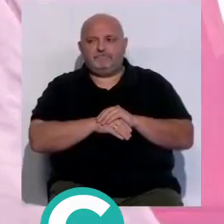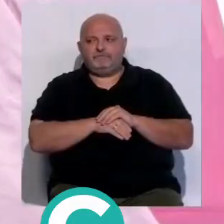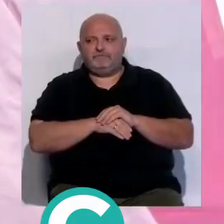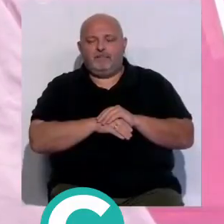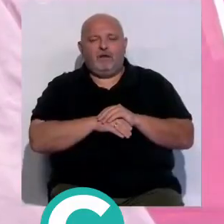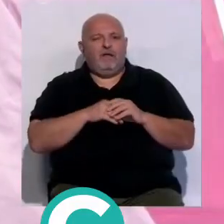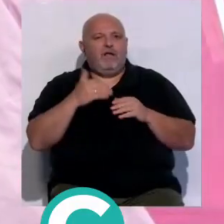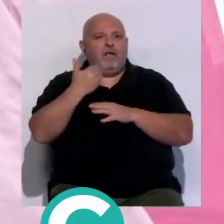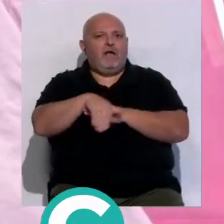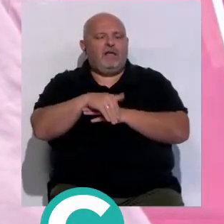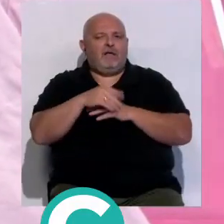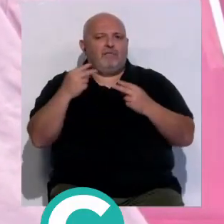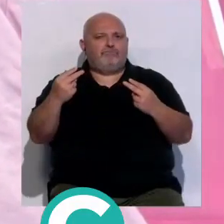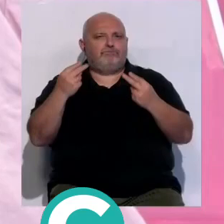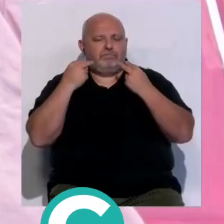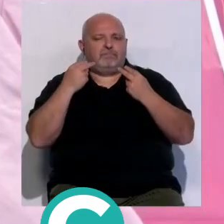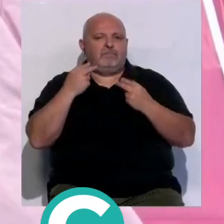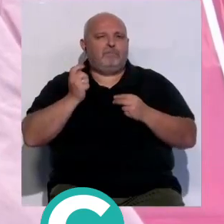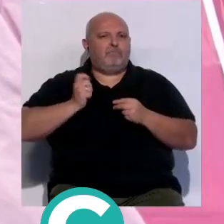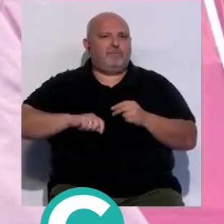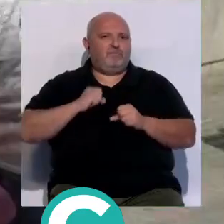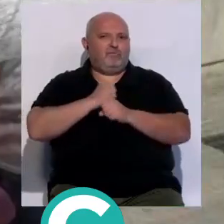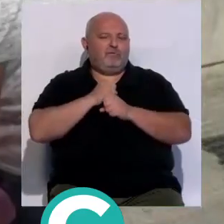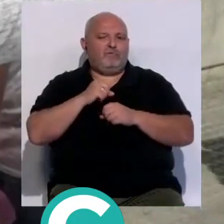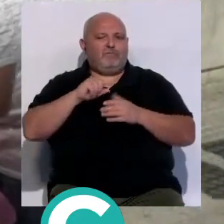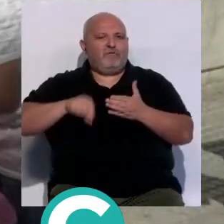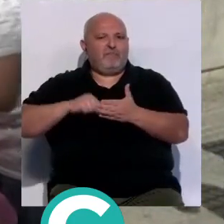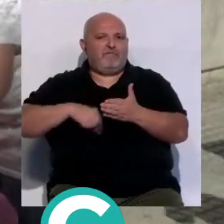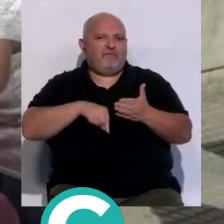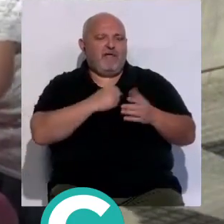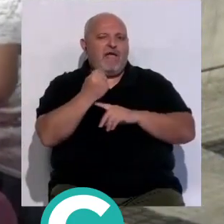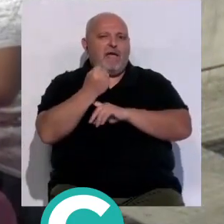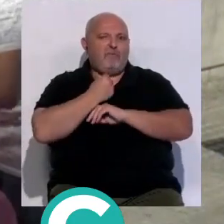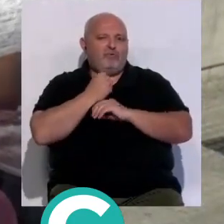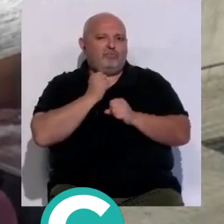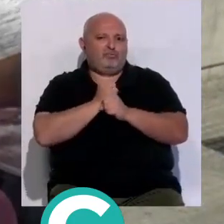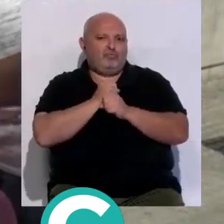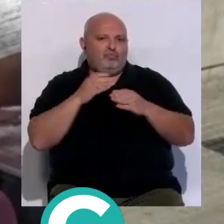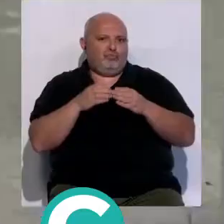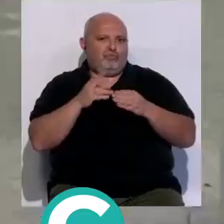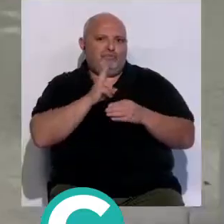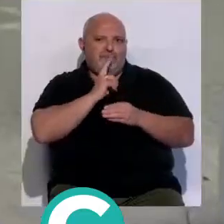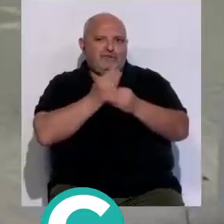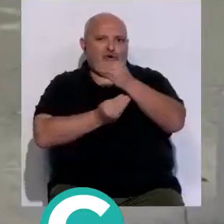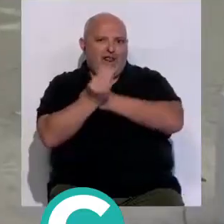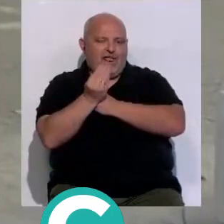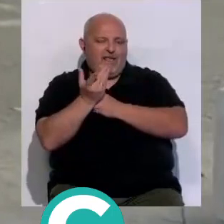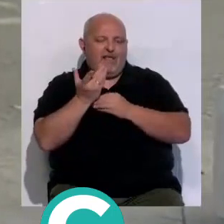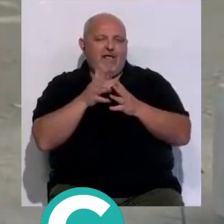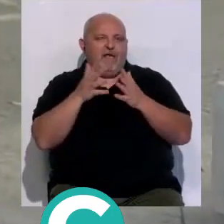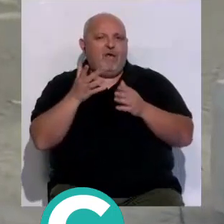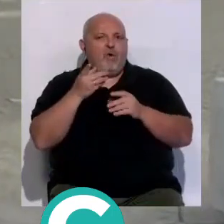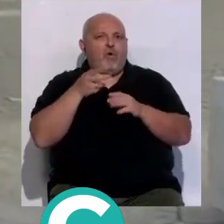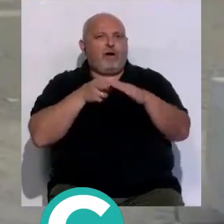En la calle dando a conocer la profesión y recogiendo firmas de apoyo a su denuncia para el incremento de la